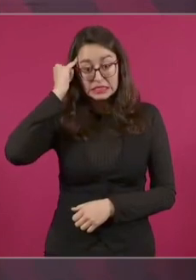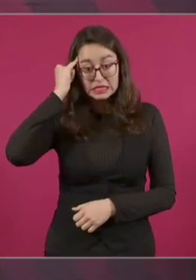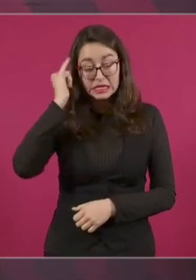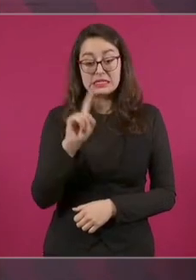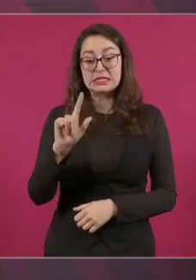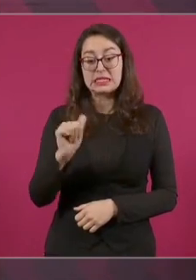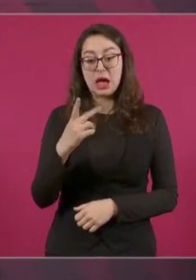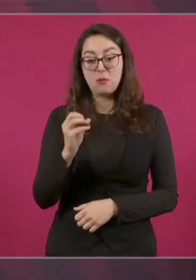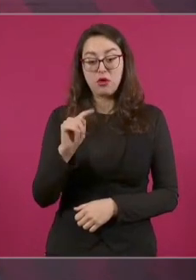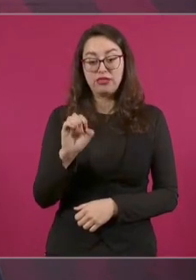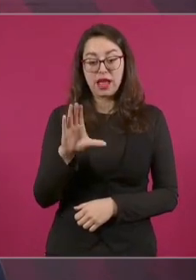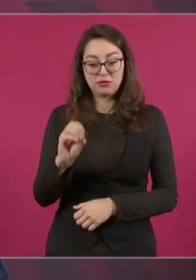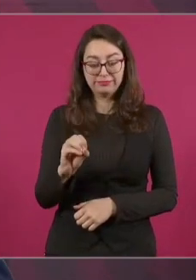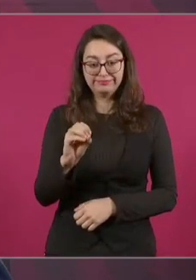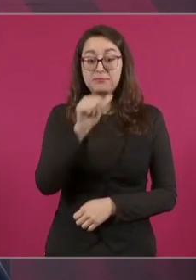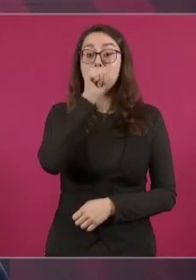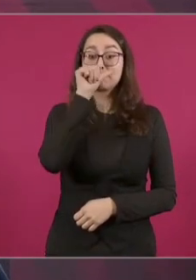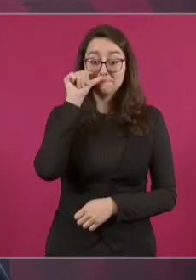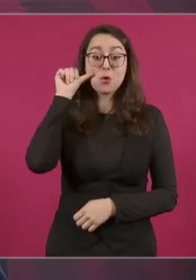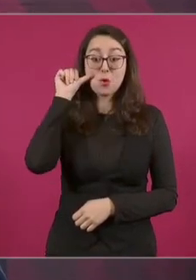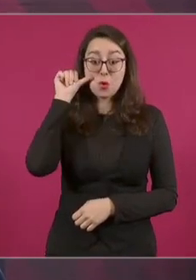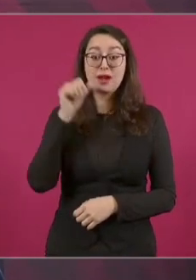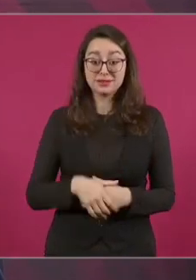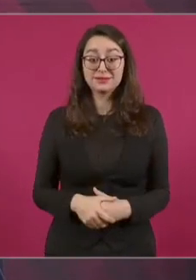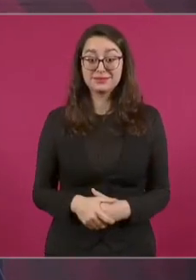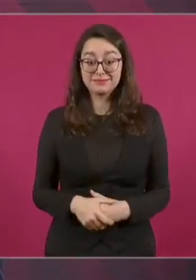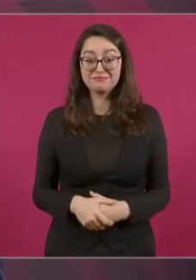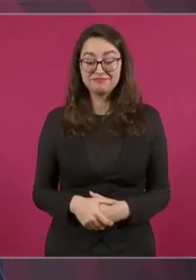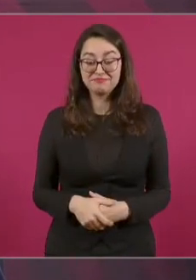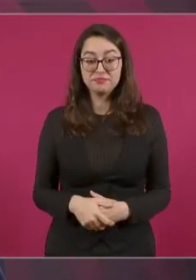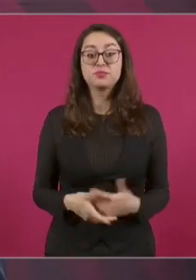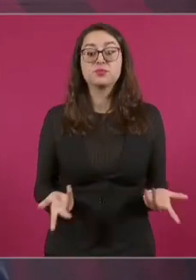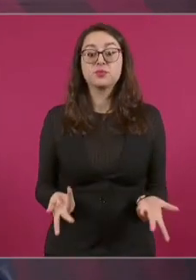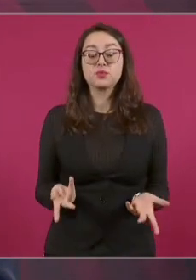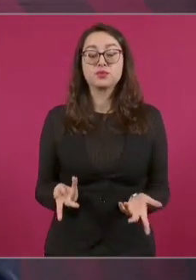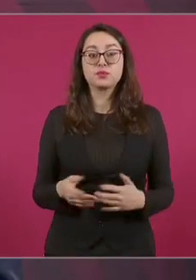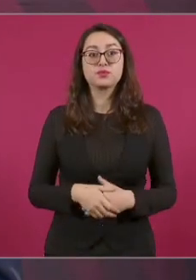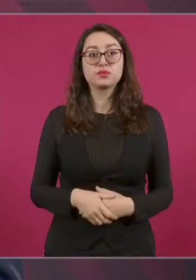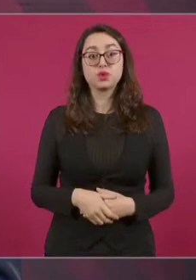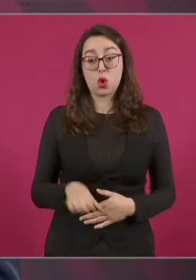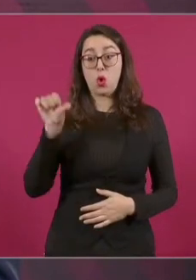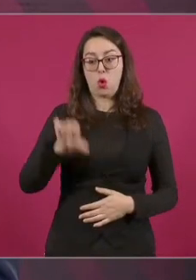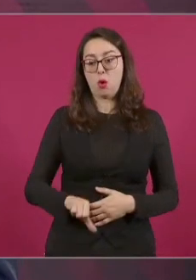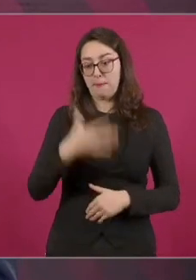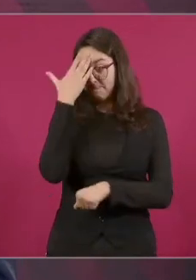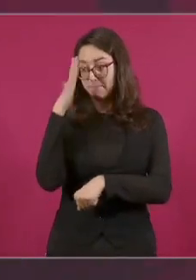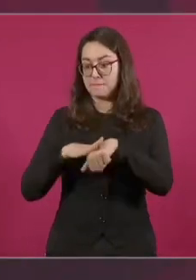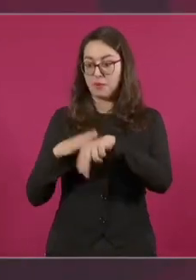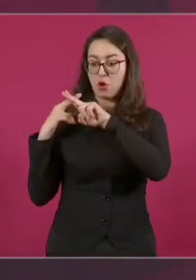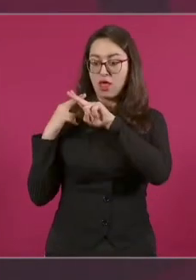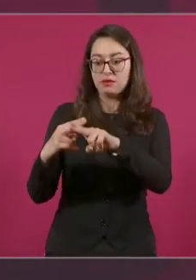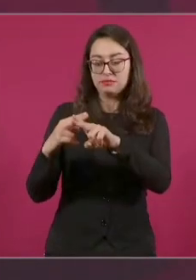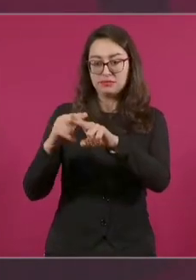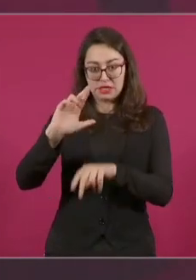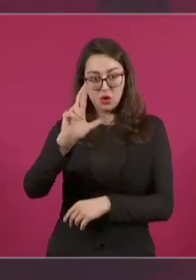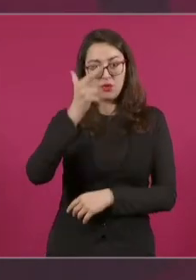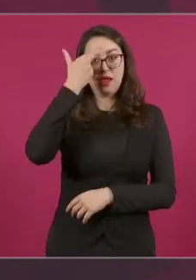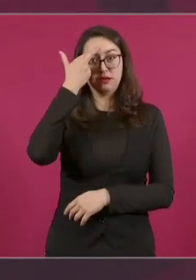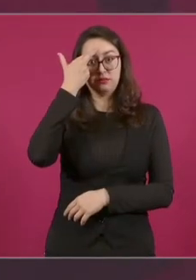Benito Juárez. Pero hoy, en la noche de ayer, en la madrugada,